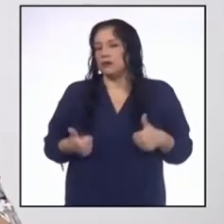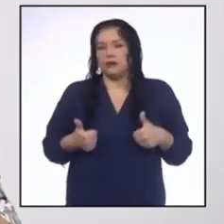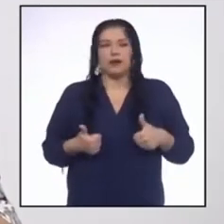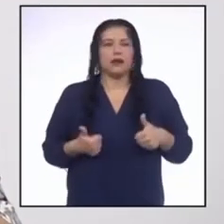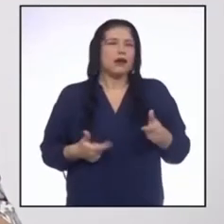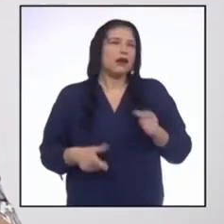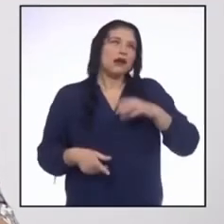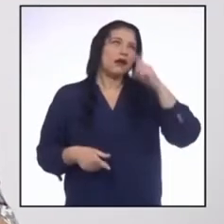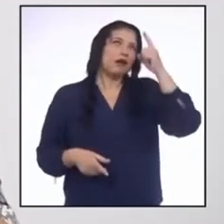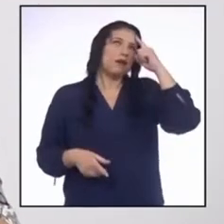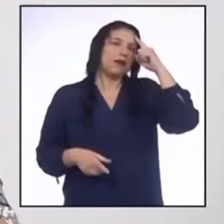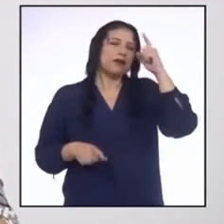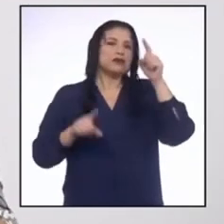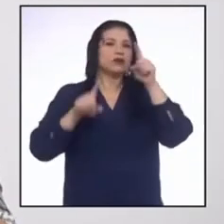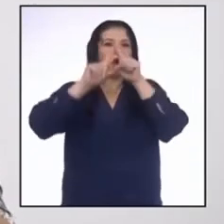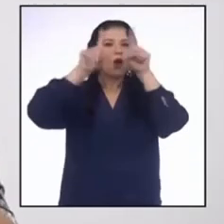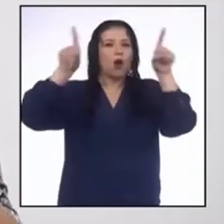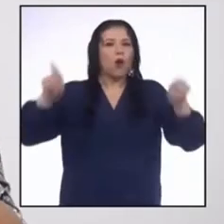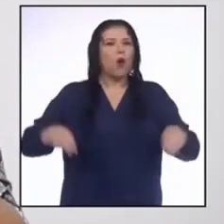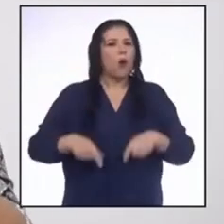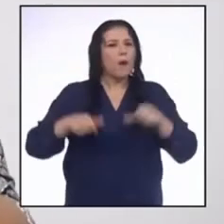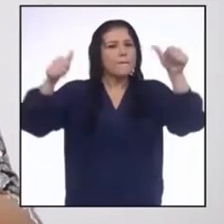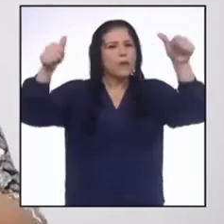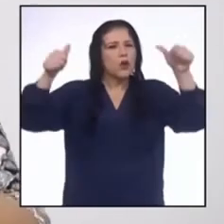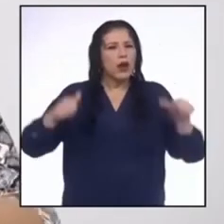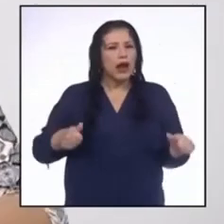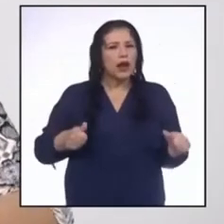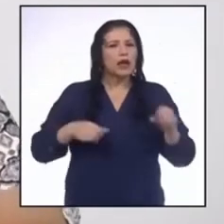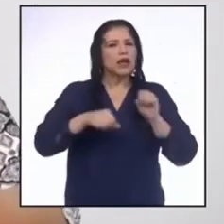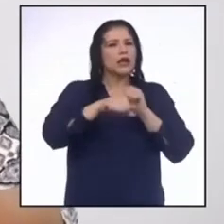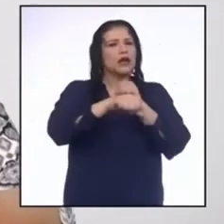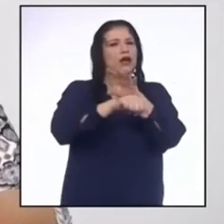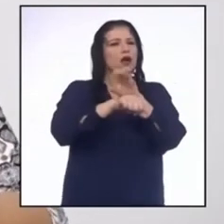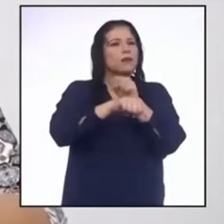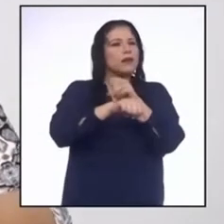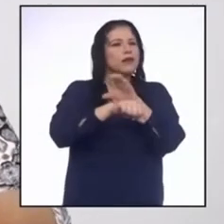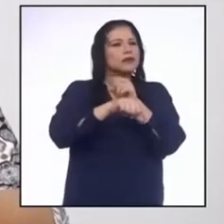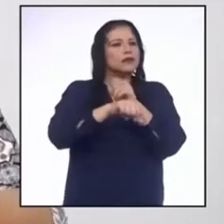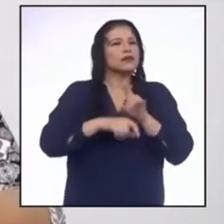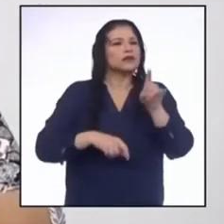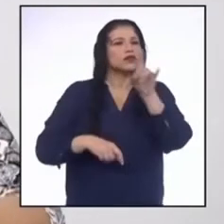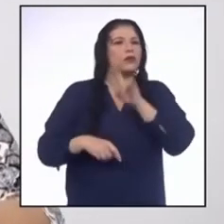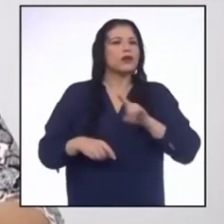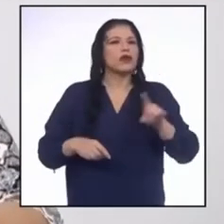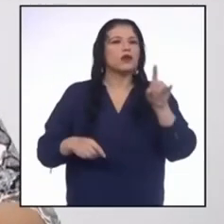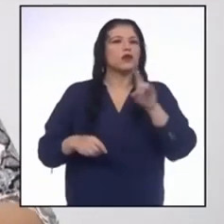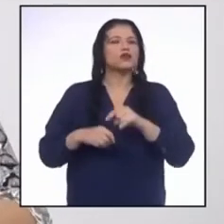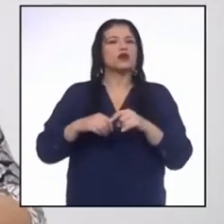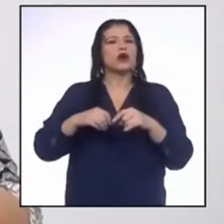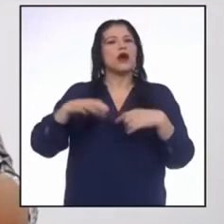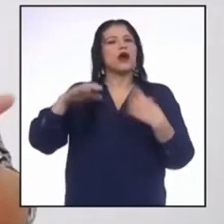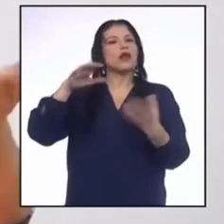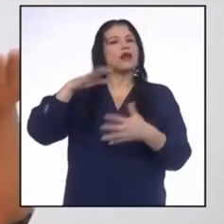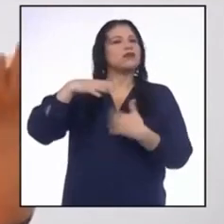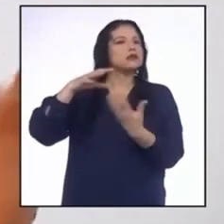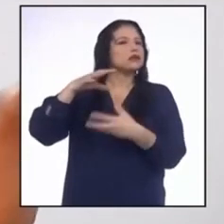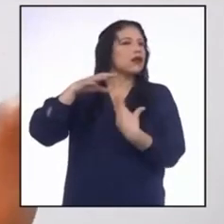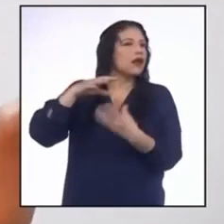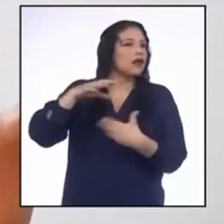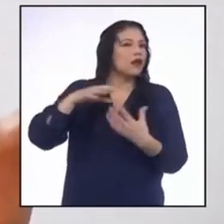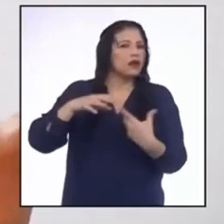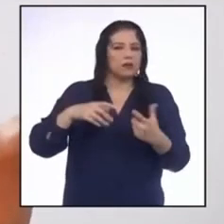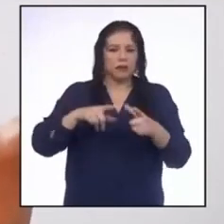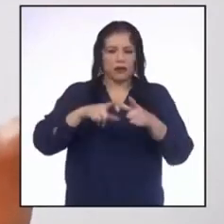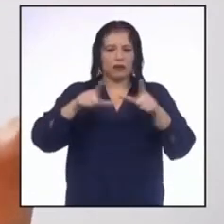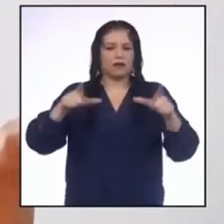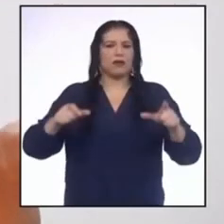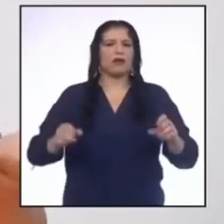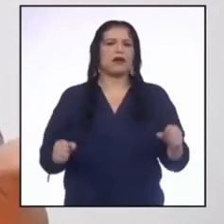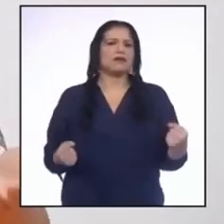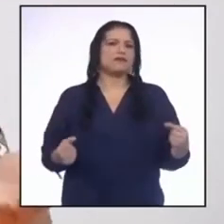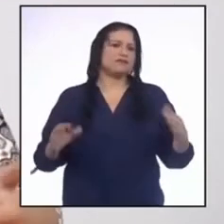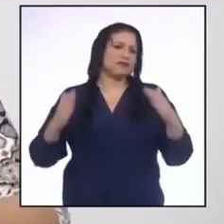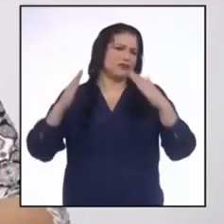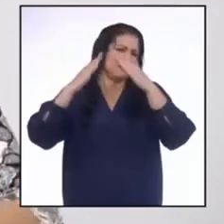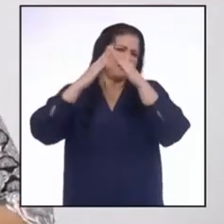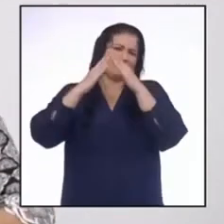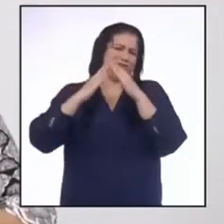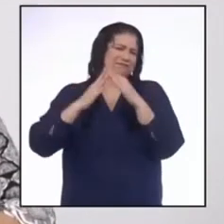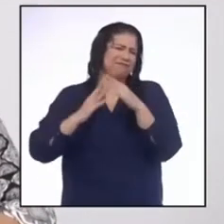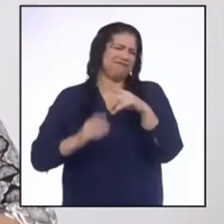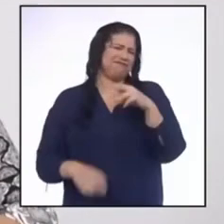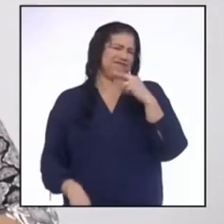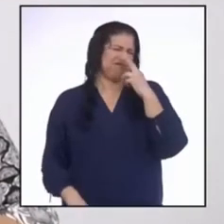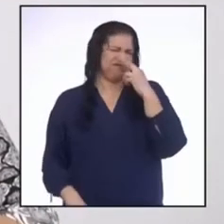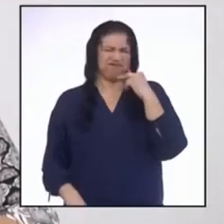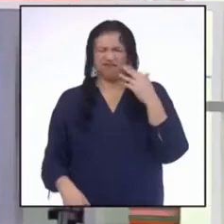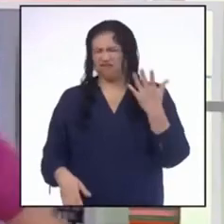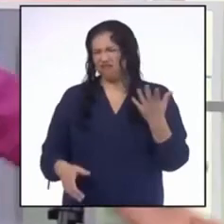imagino un periódico mural que contenga recomendaciones sobre el uso de ventiladores para una zona altoandina. Sería